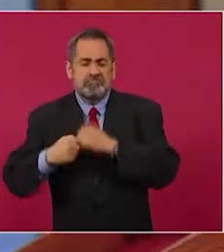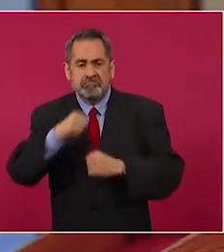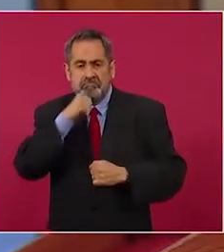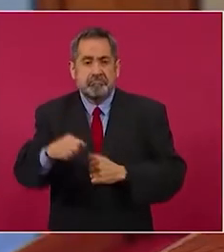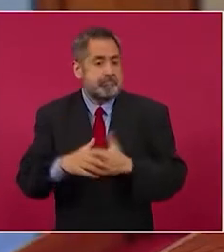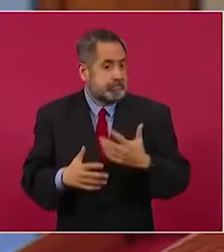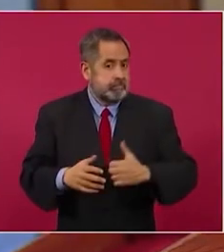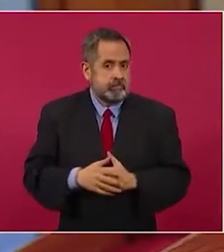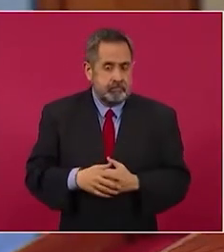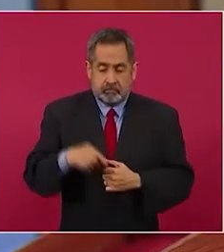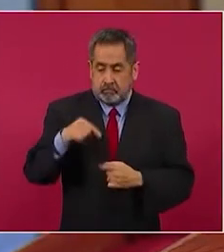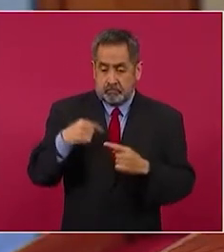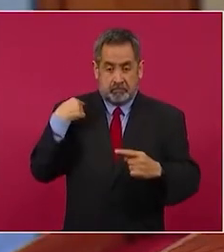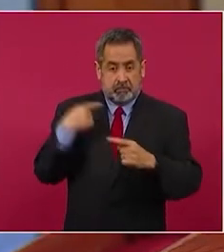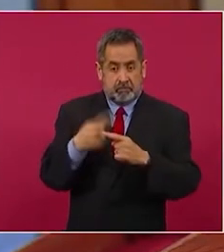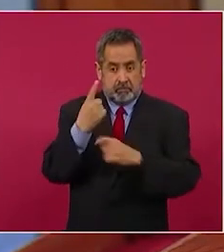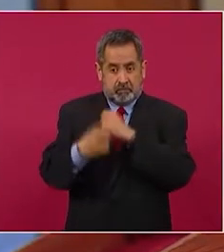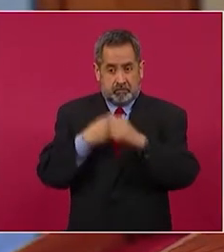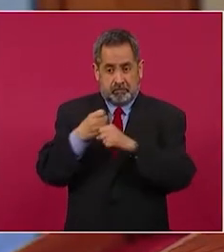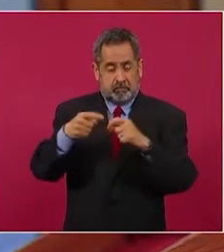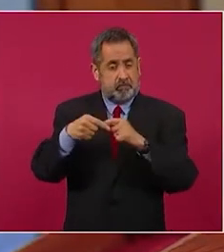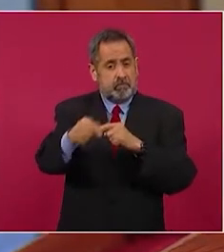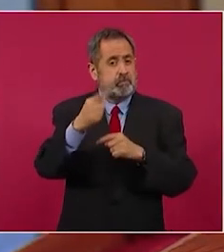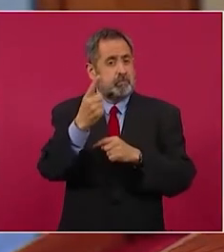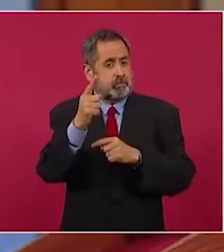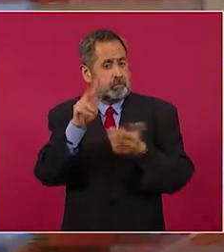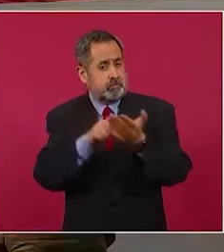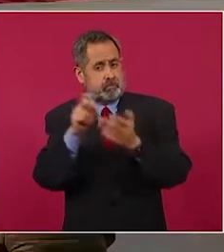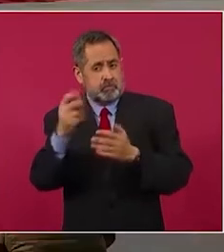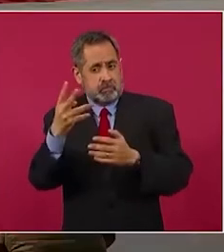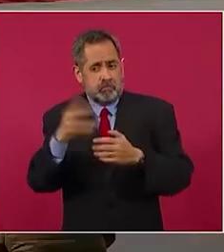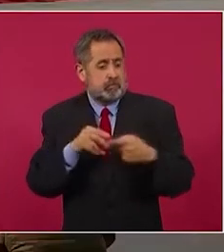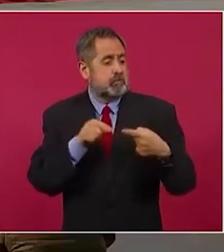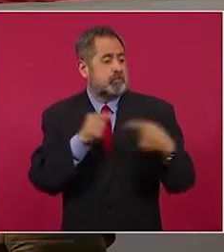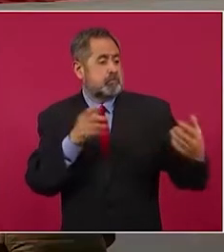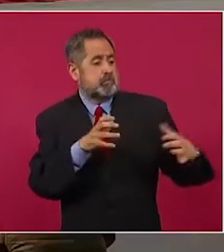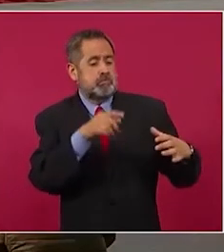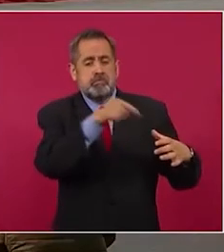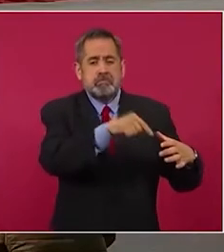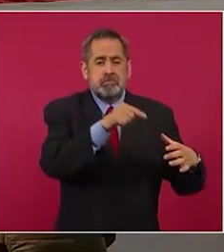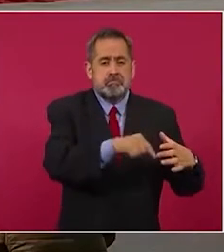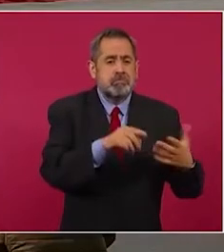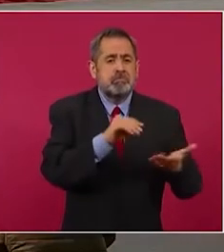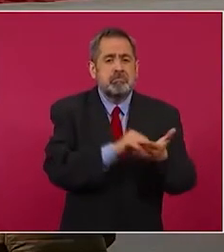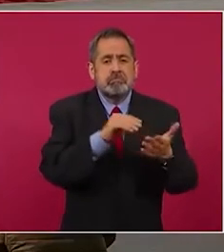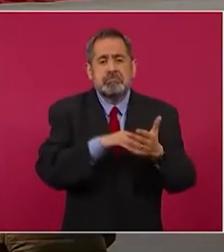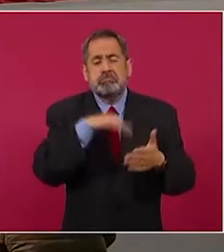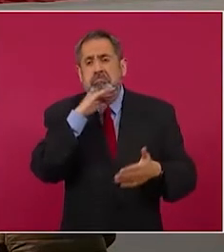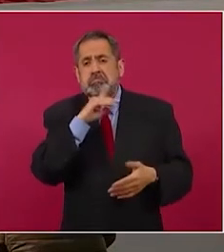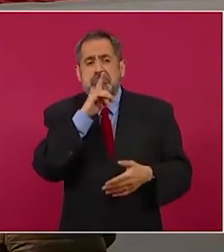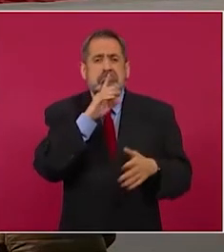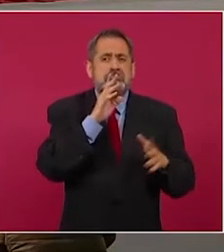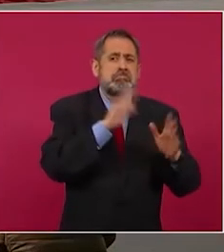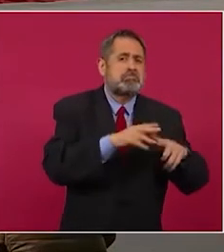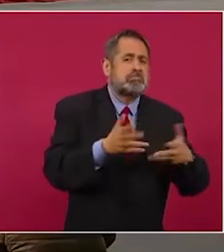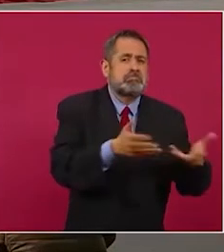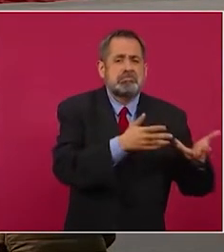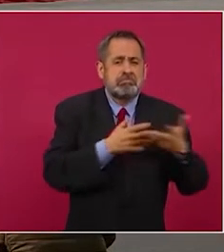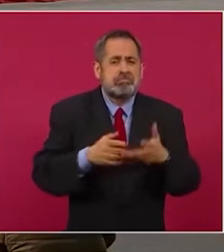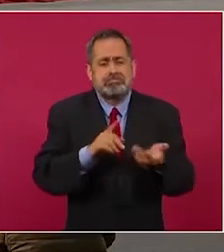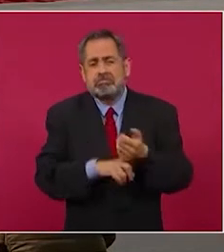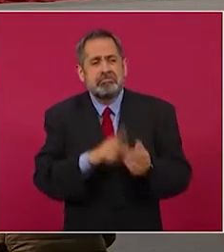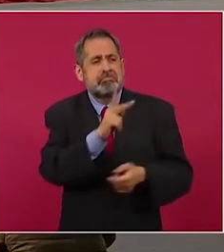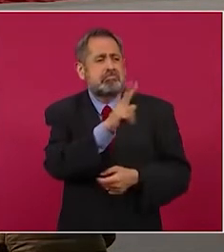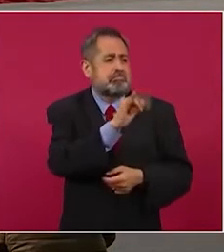a un año y medio de lo que vendrá para 2024, la oposición permanece en su nadería y en sus intereses de siempre. El PRI,